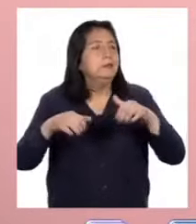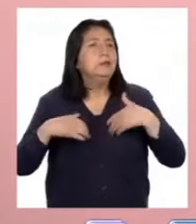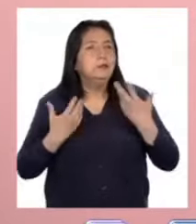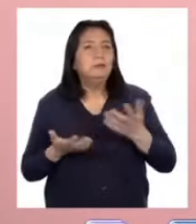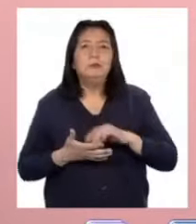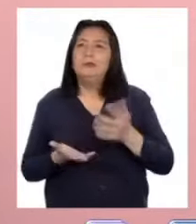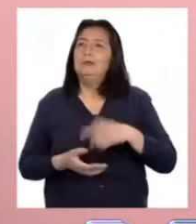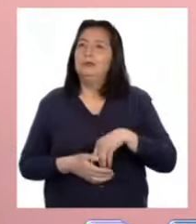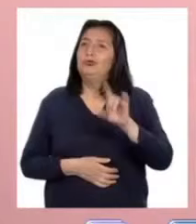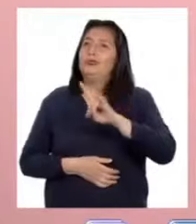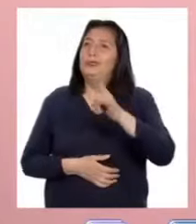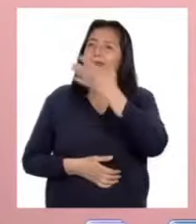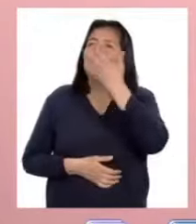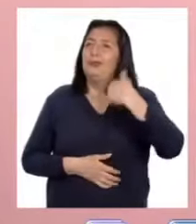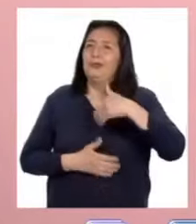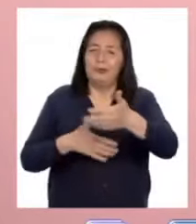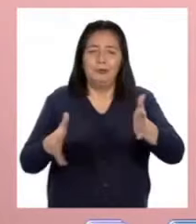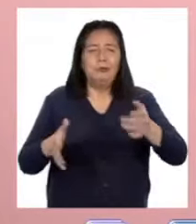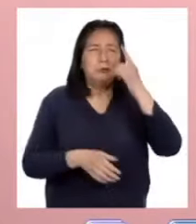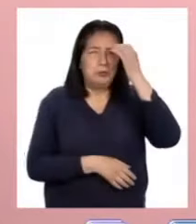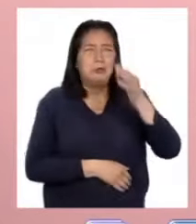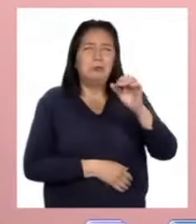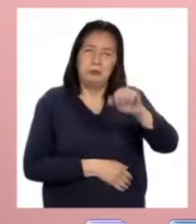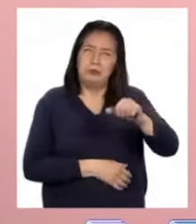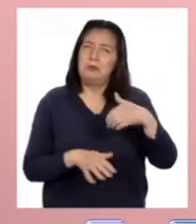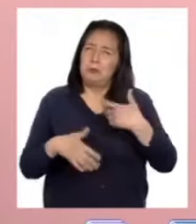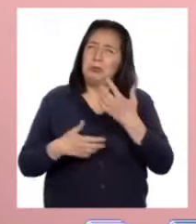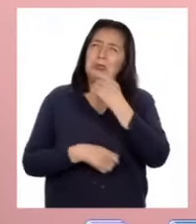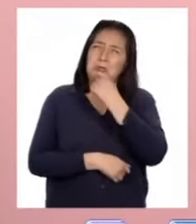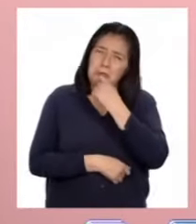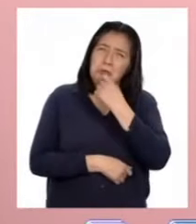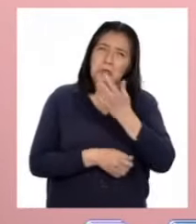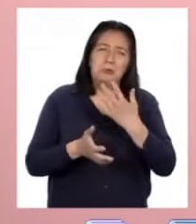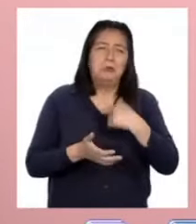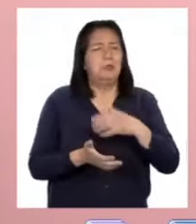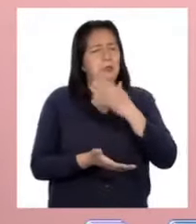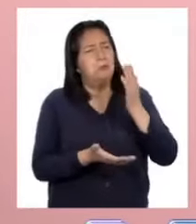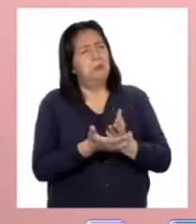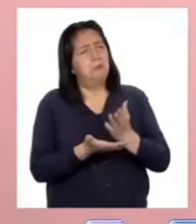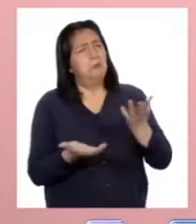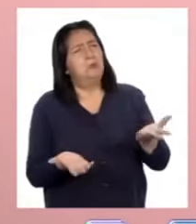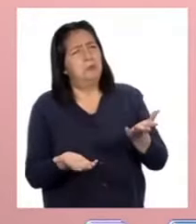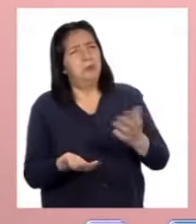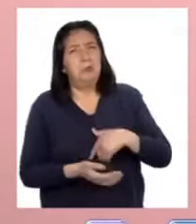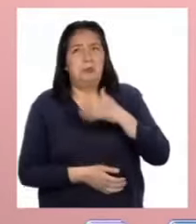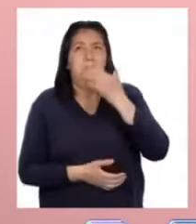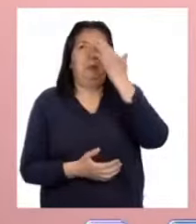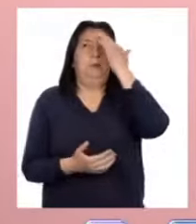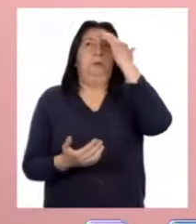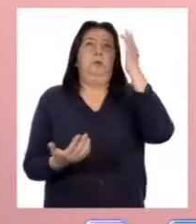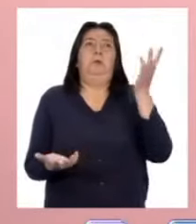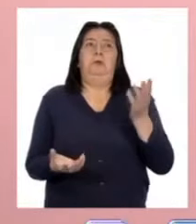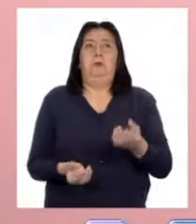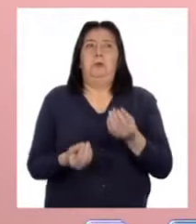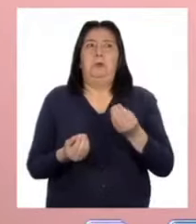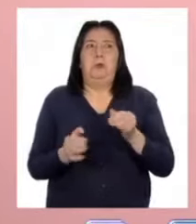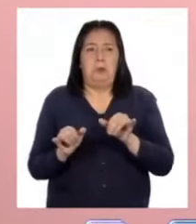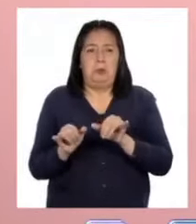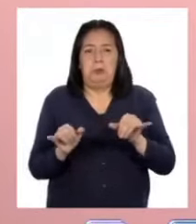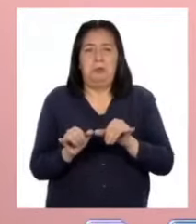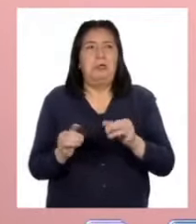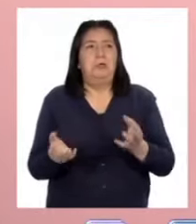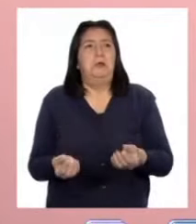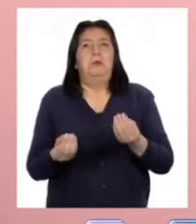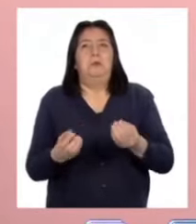de la habitación. Y realmente creemos que pueda funcionar. Nuestro problema es que no sabemos cuál debería ser el